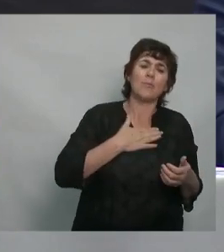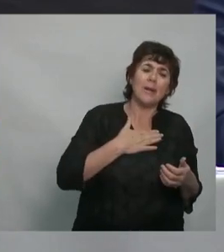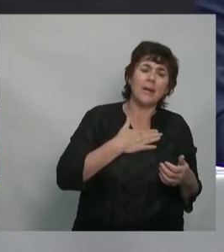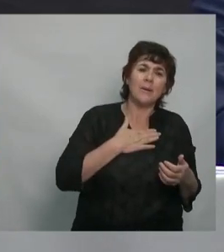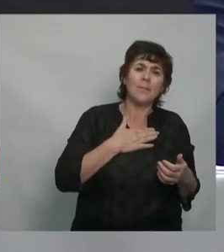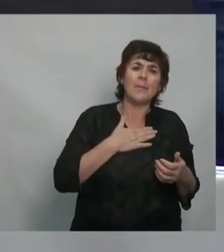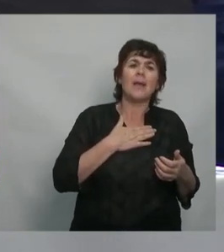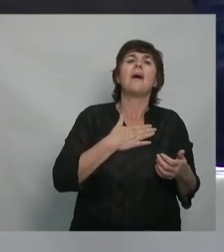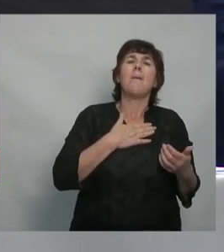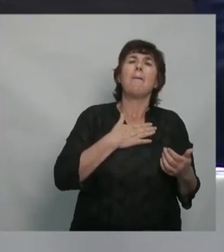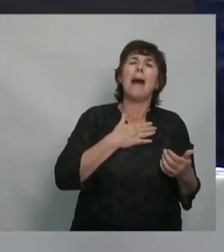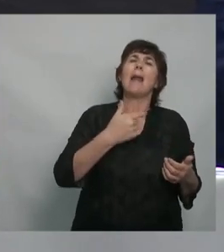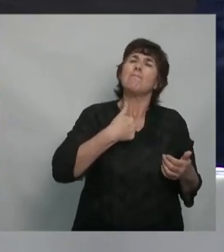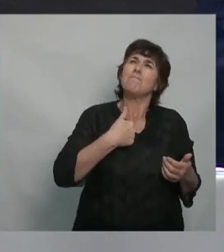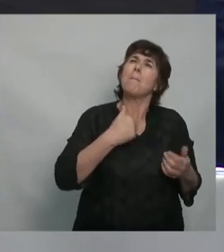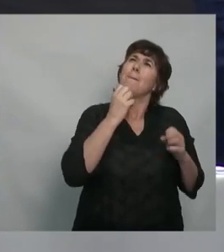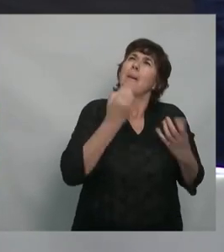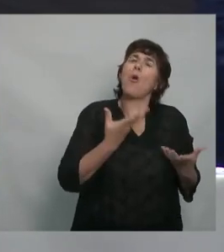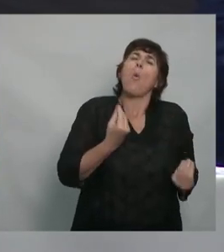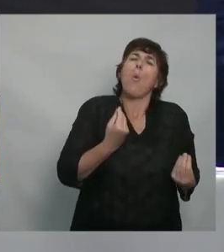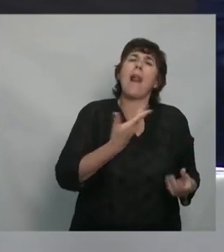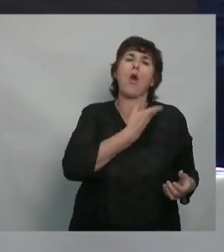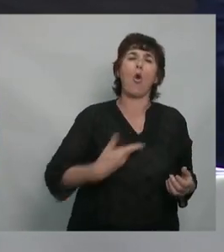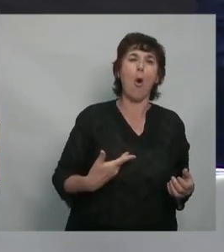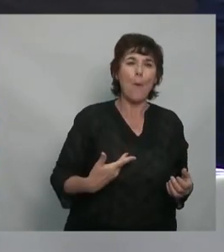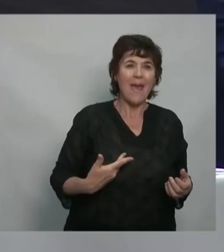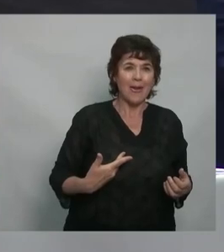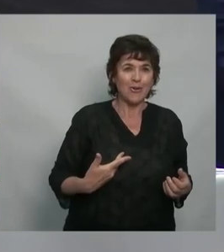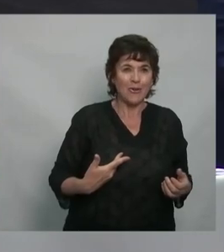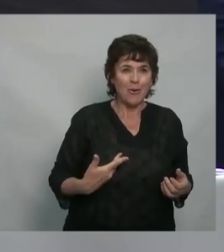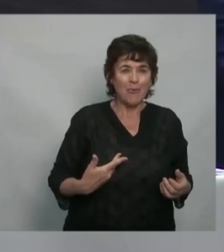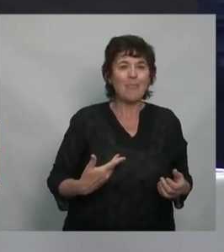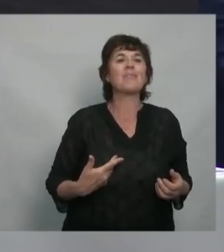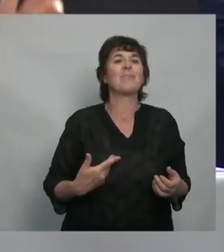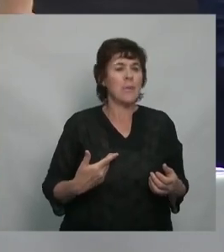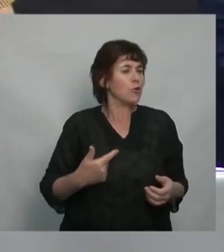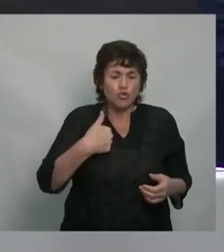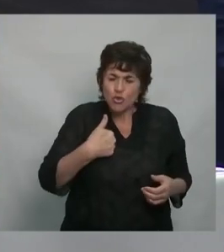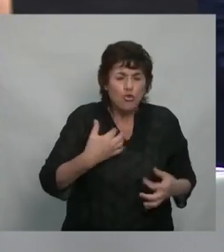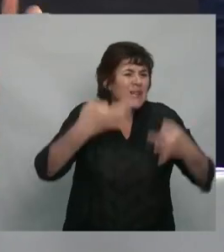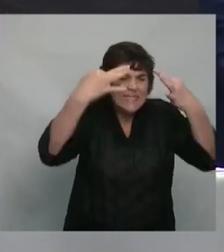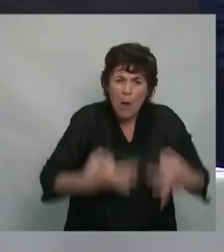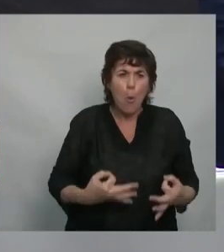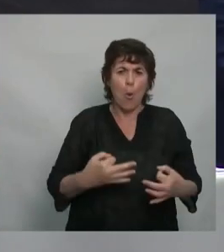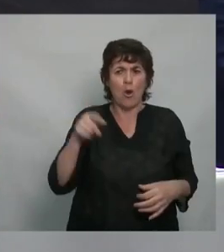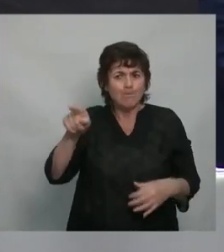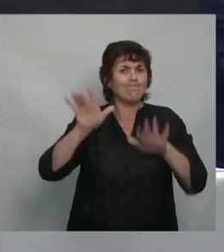en materia de gobierno y de políticas gubernamentales. Estoy absolutamente convencida. Si además,